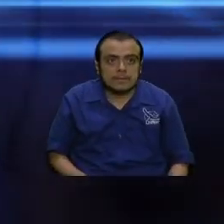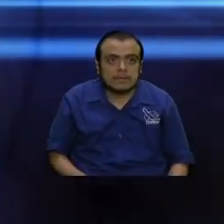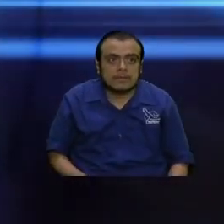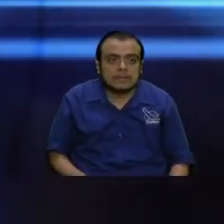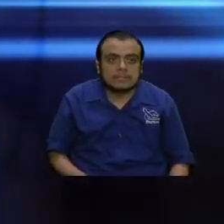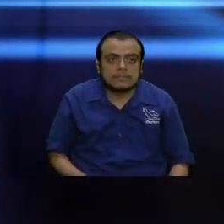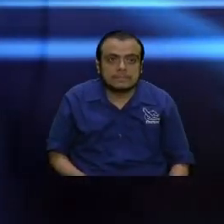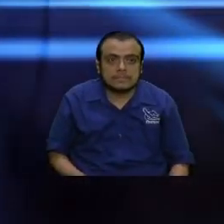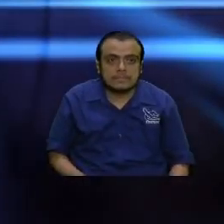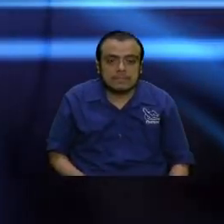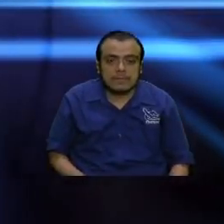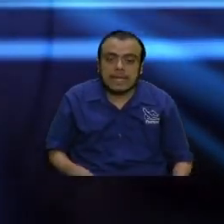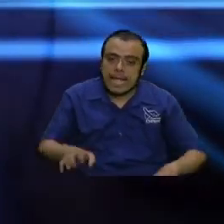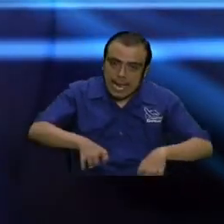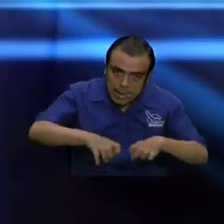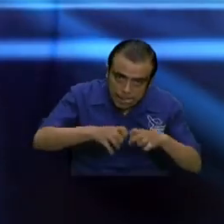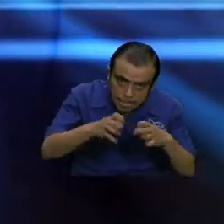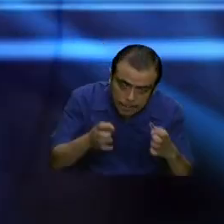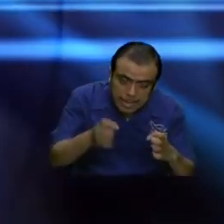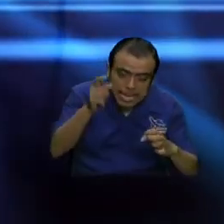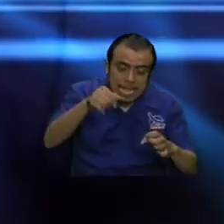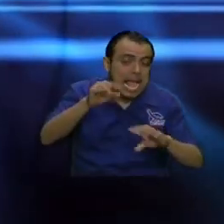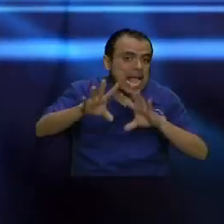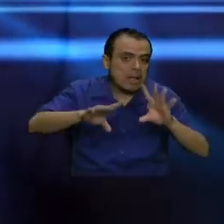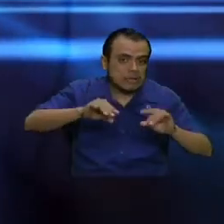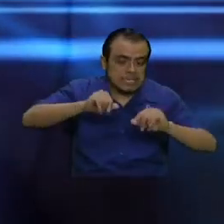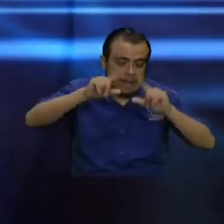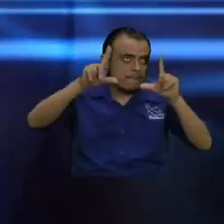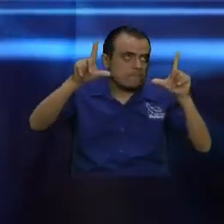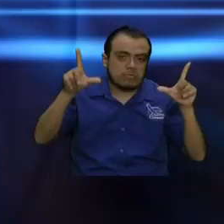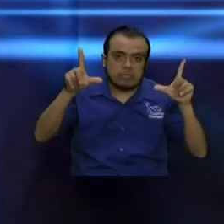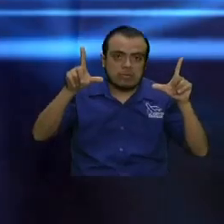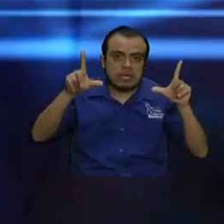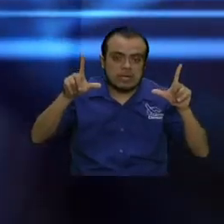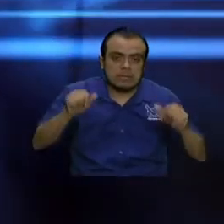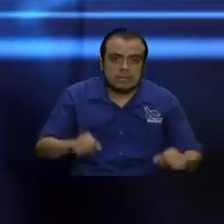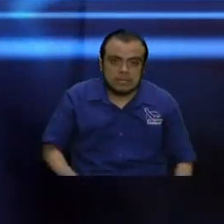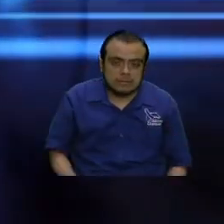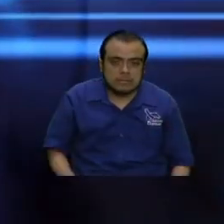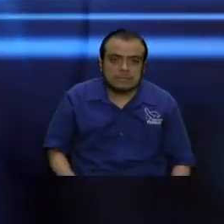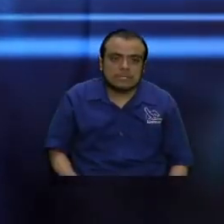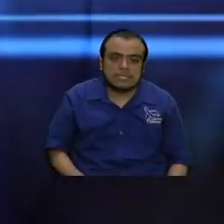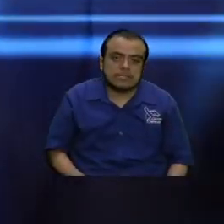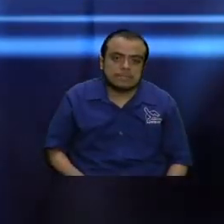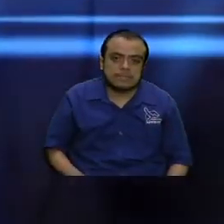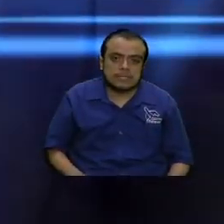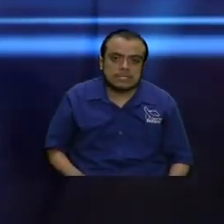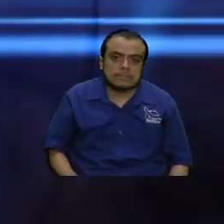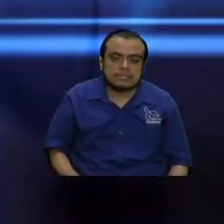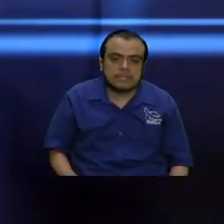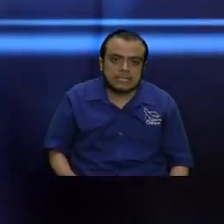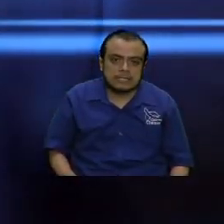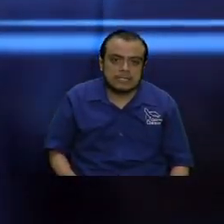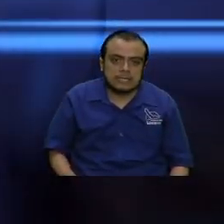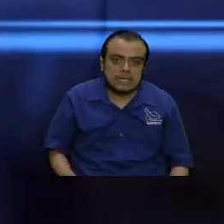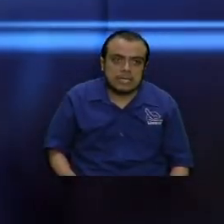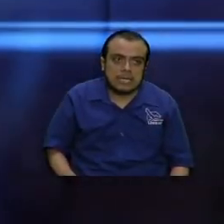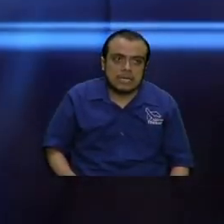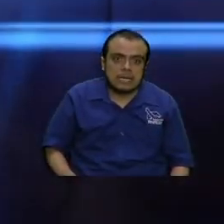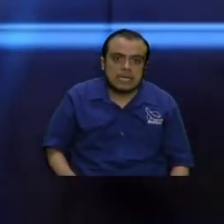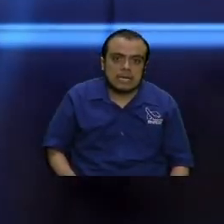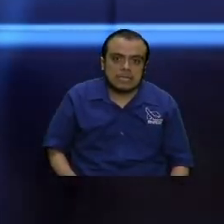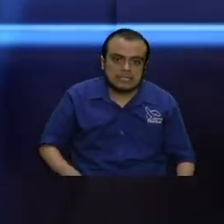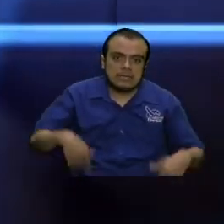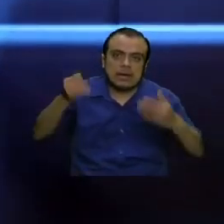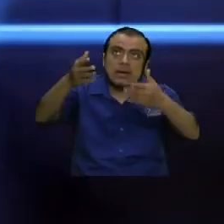es que entonces una cosa bien tremenda existen puertas dimensionales eso lo hemos platicado siempre existe una